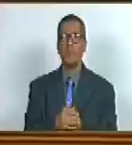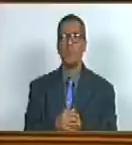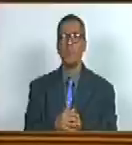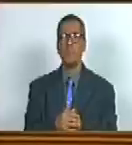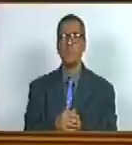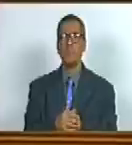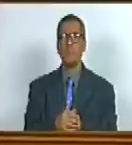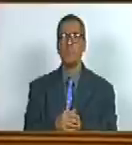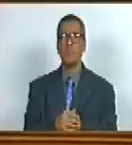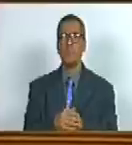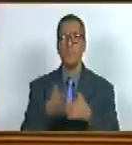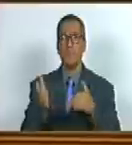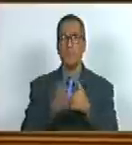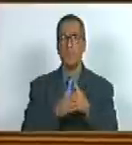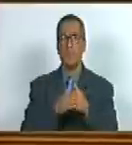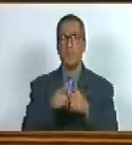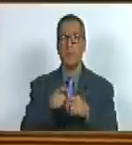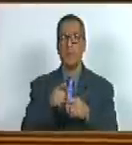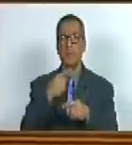se cierra